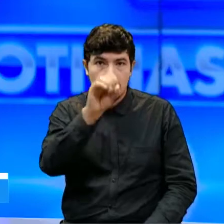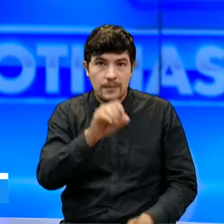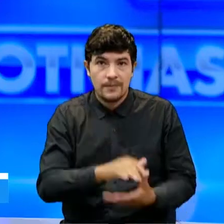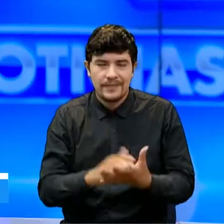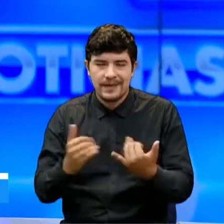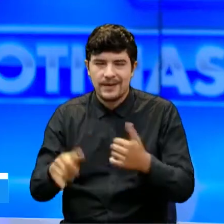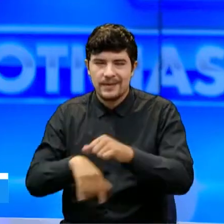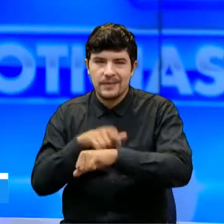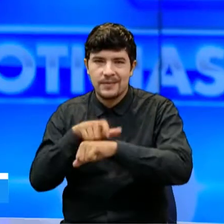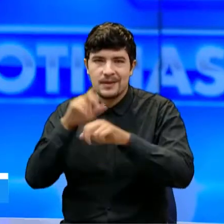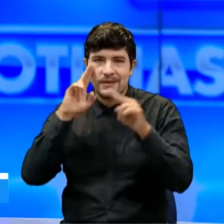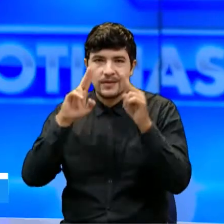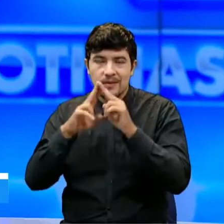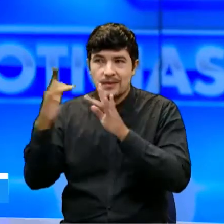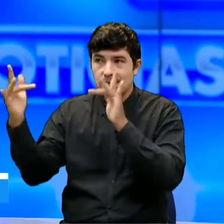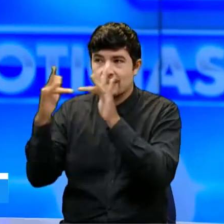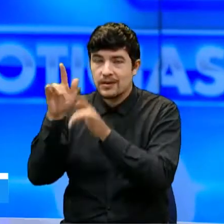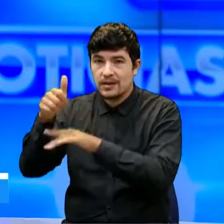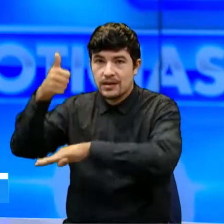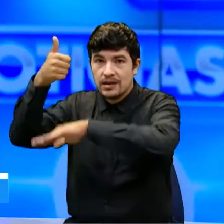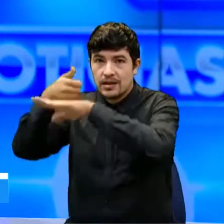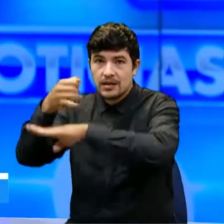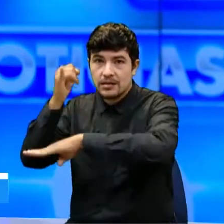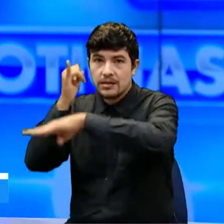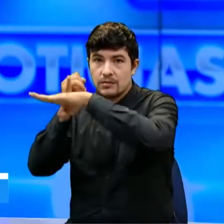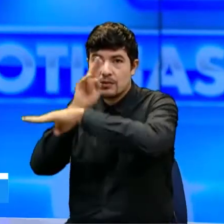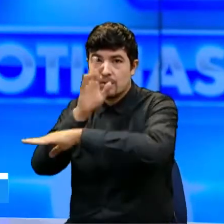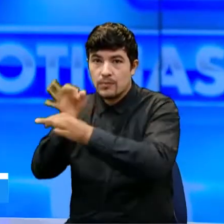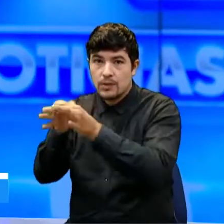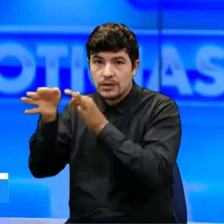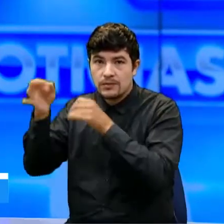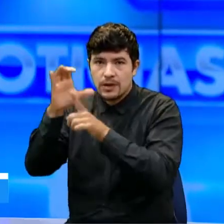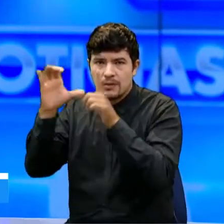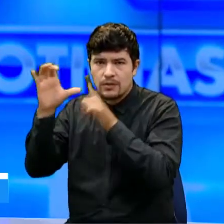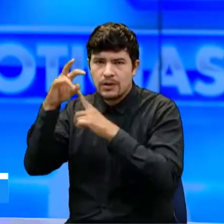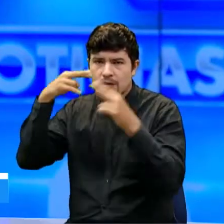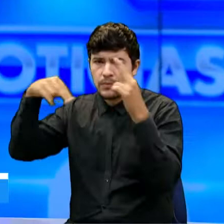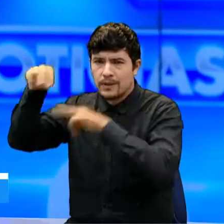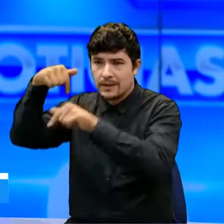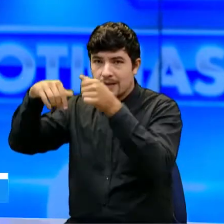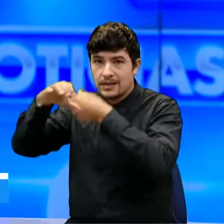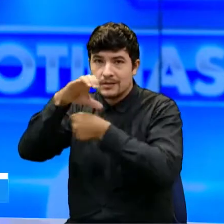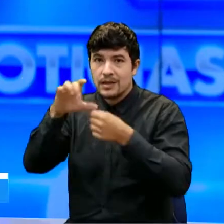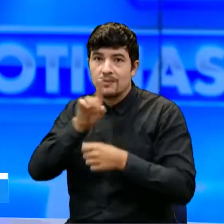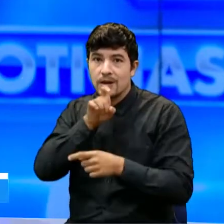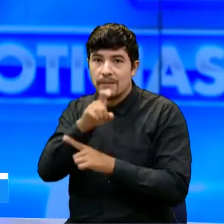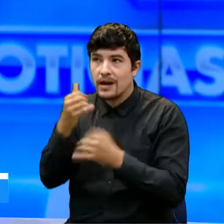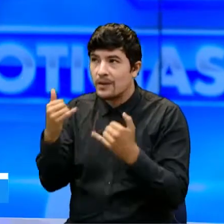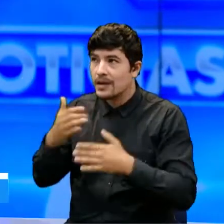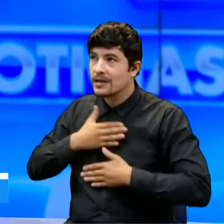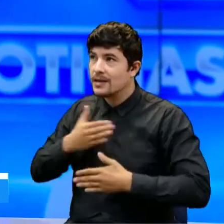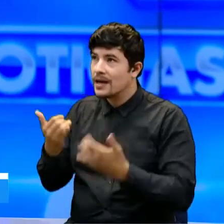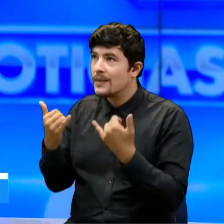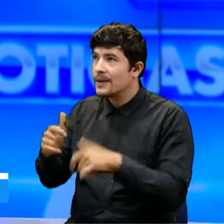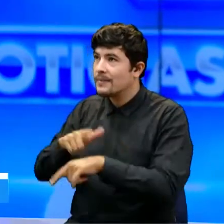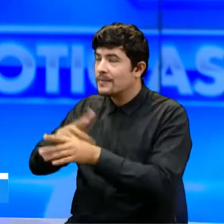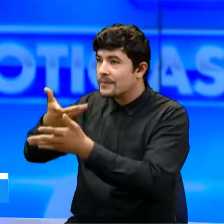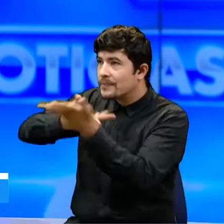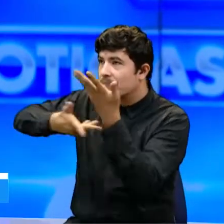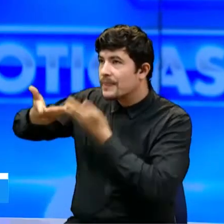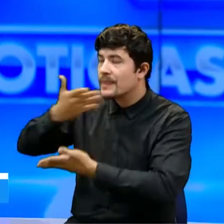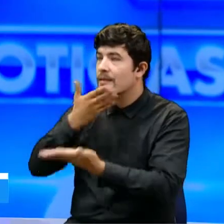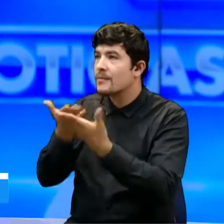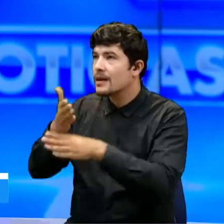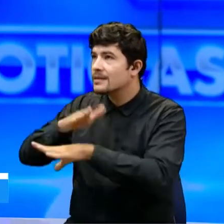Es momento de establecer contacto con el director del Instituto Municipal de Cultura y Turismo de Bucaramanga. Los saludamos a esta hora de la tarde, director